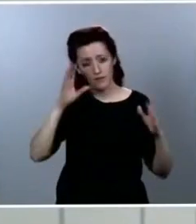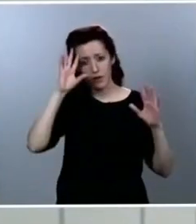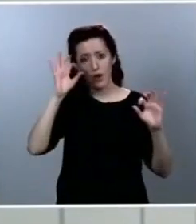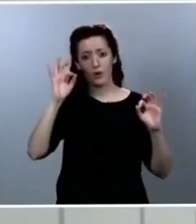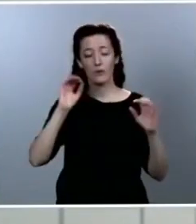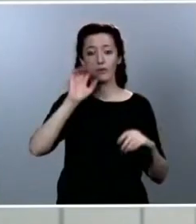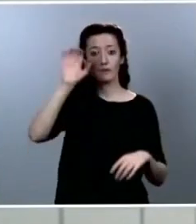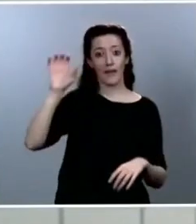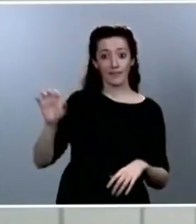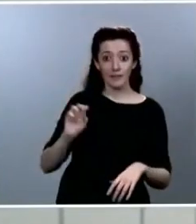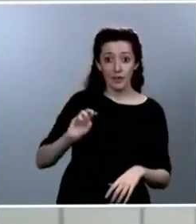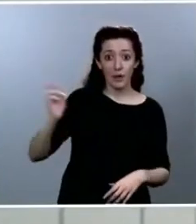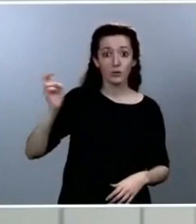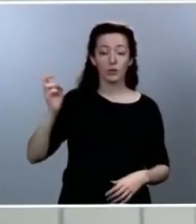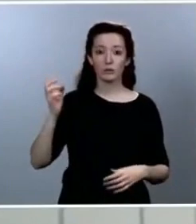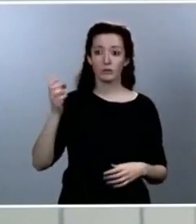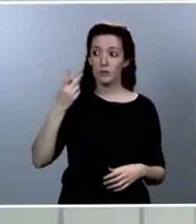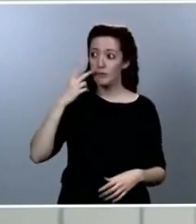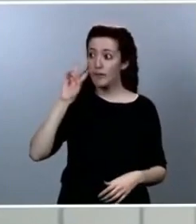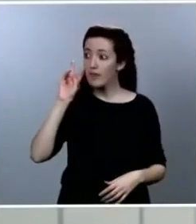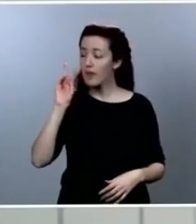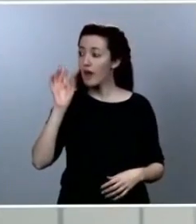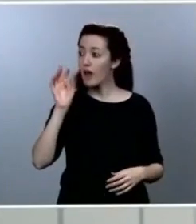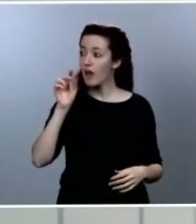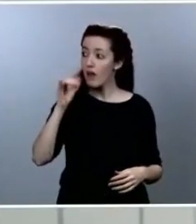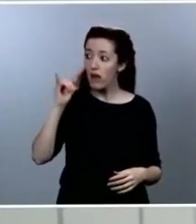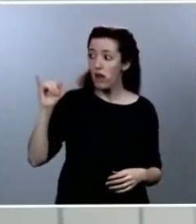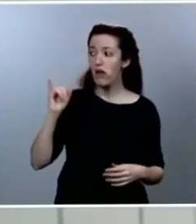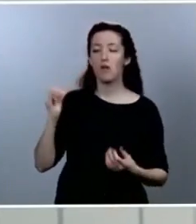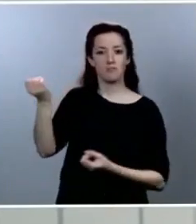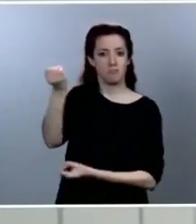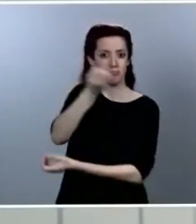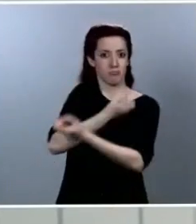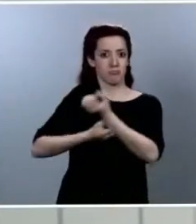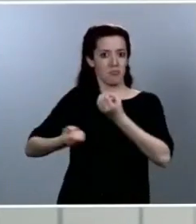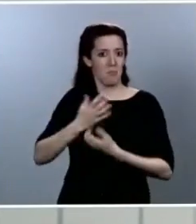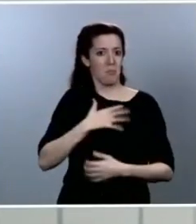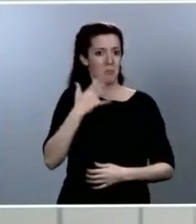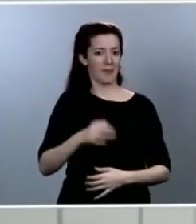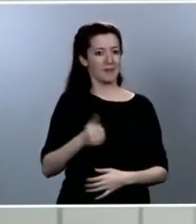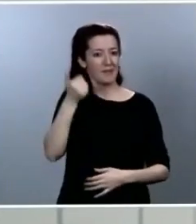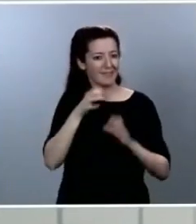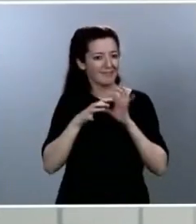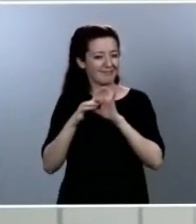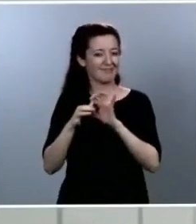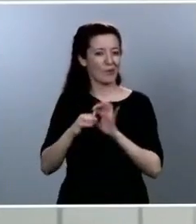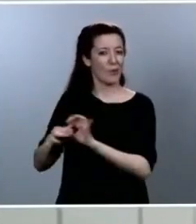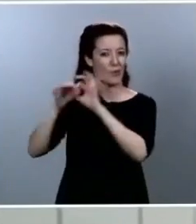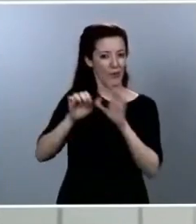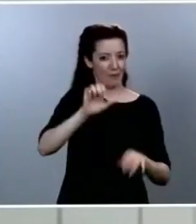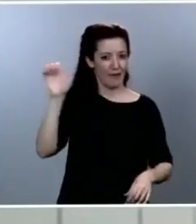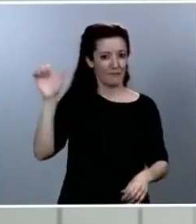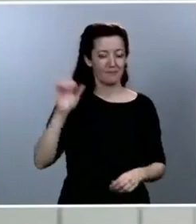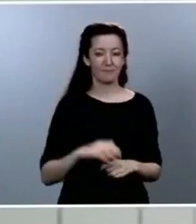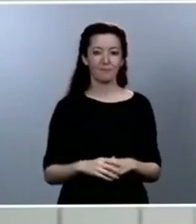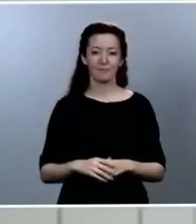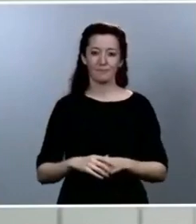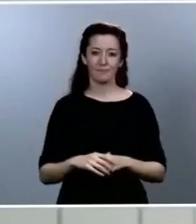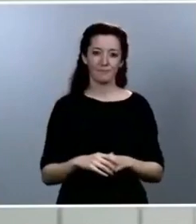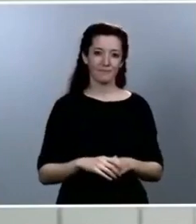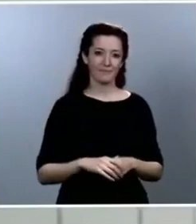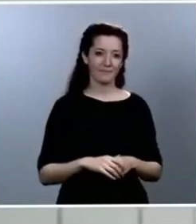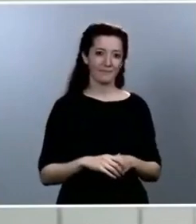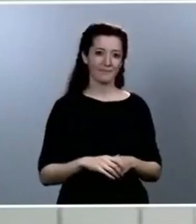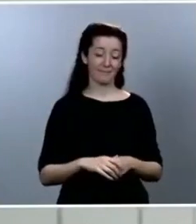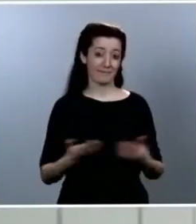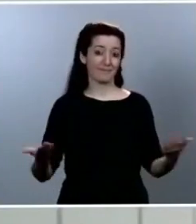en especial con nuestros socios europeos, como venimos haciendo hasta ahora. Al fin y al cabo, la unión es la gran ventaja de los humanos frente al